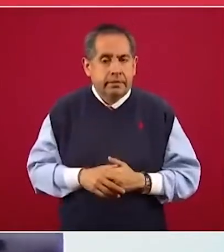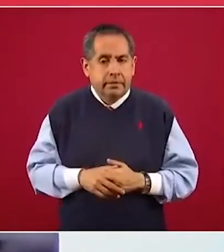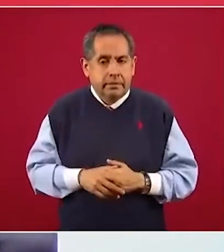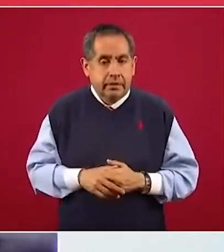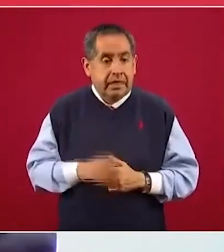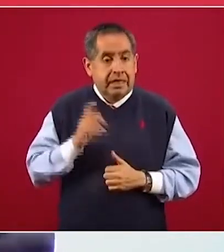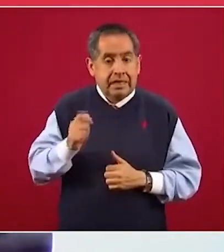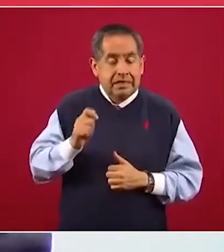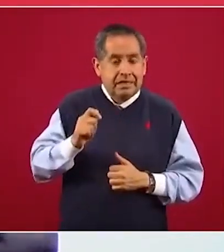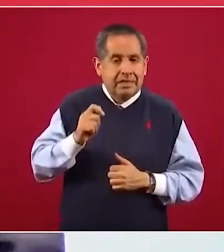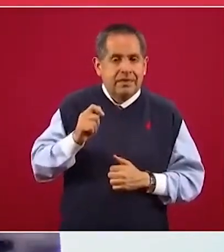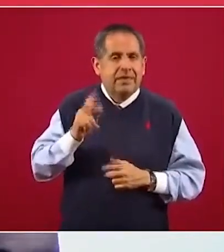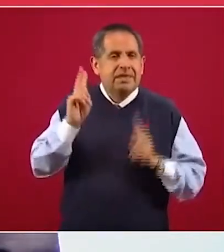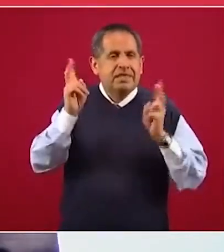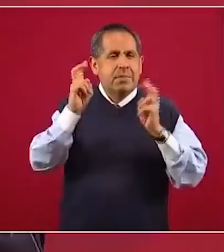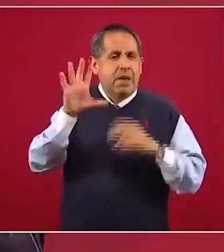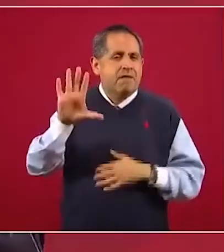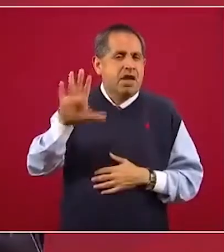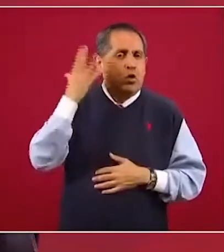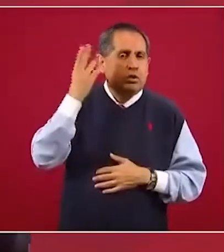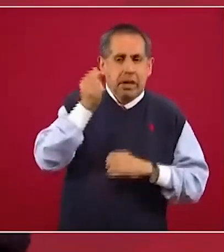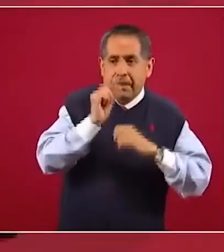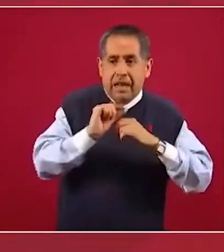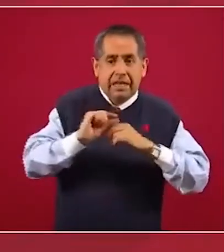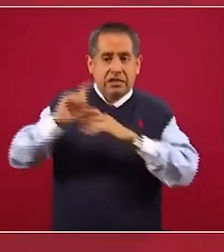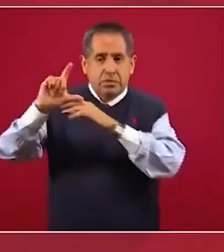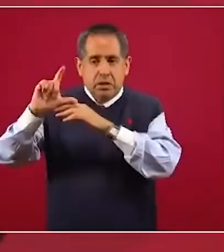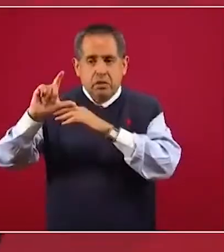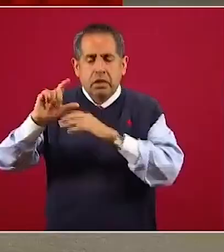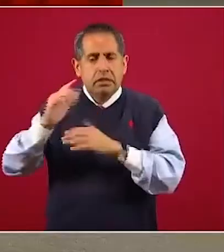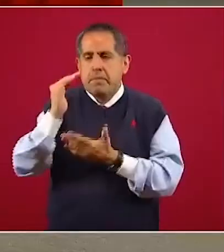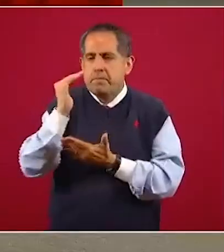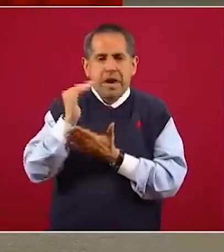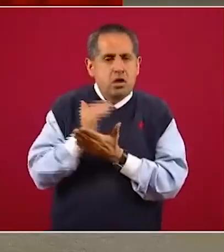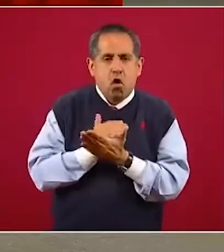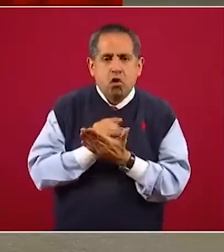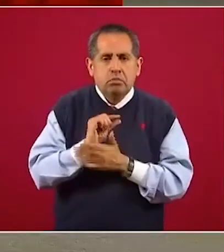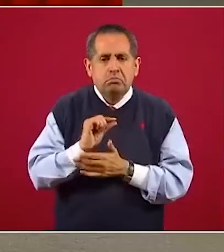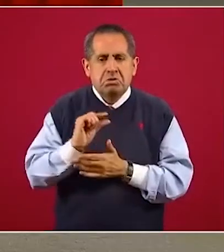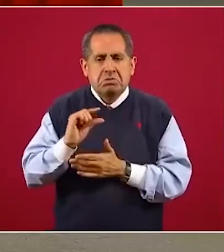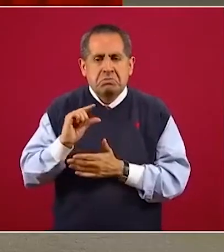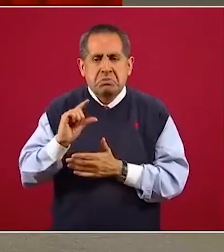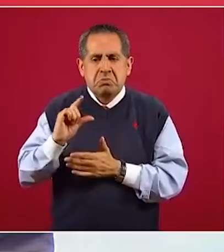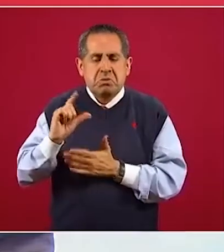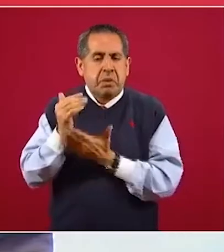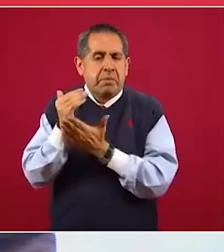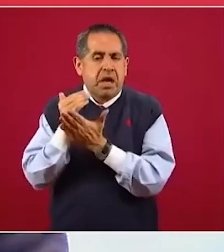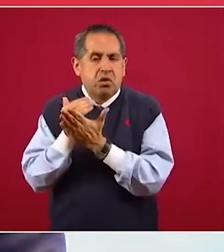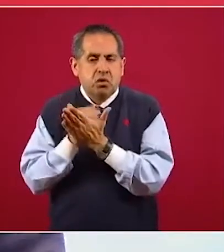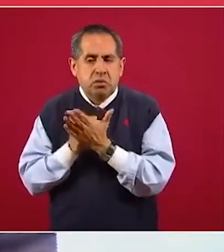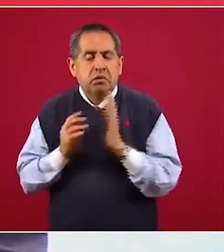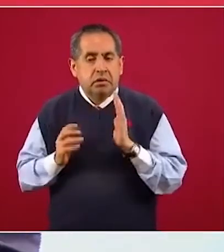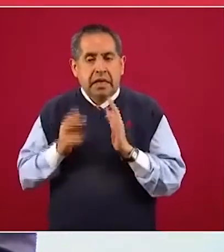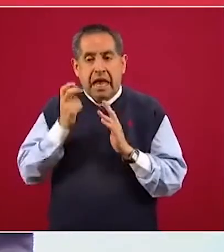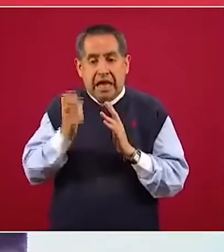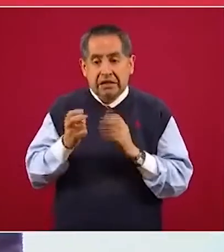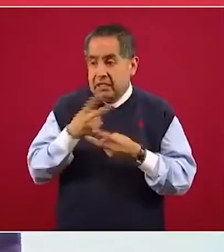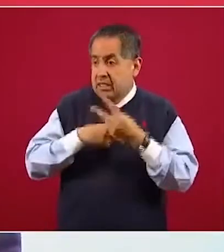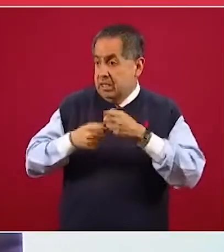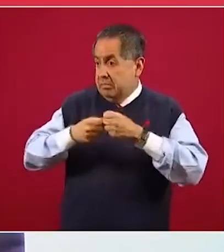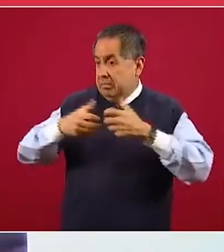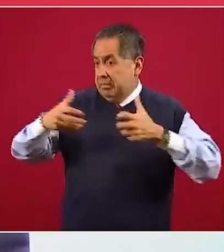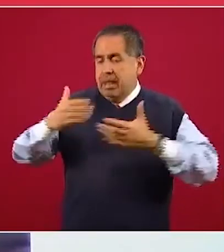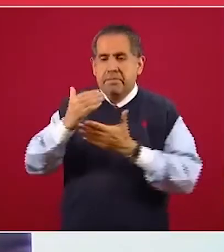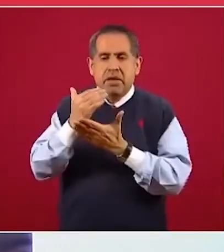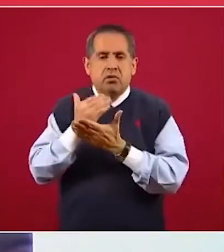velocidad de crecimiento de la epidemia es cada vez menor y la velocidad de crecimiento es la aceleración